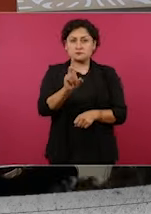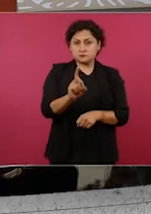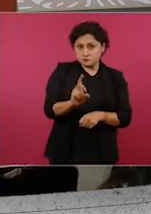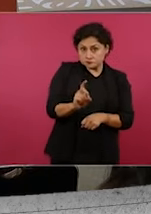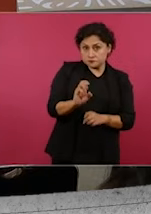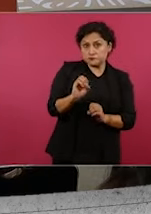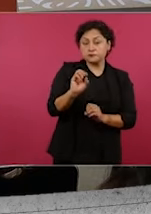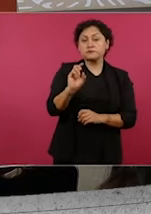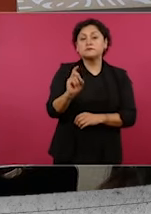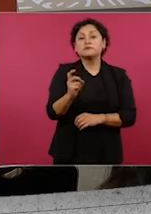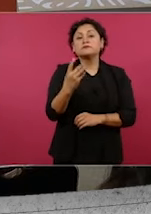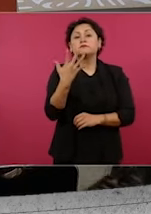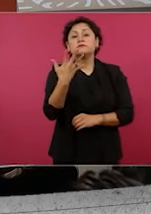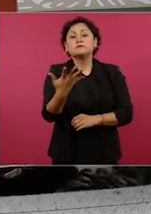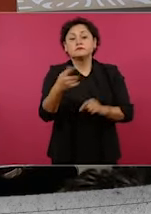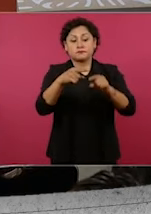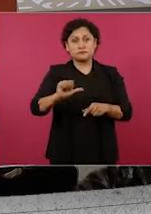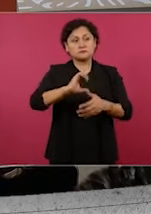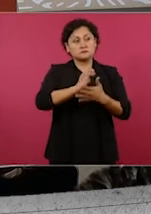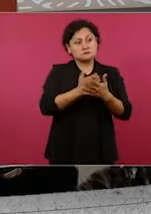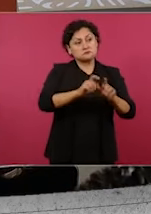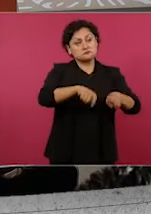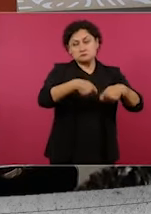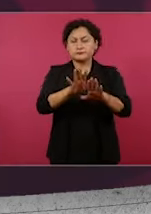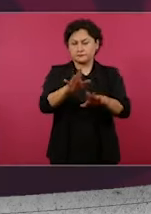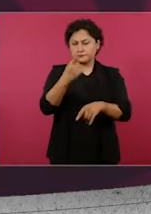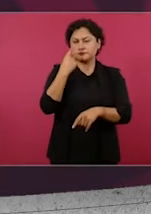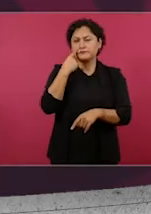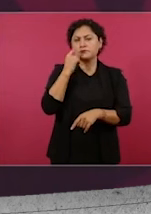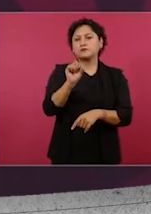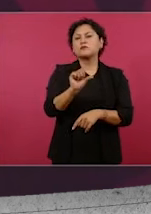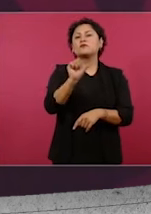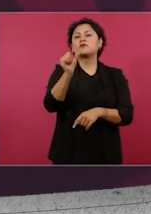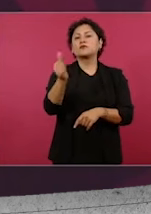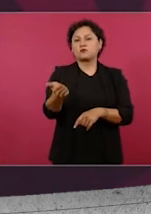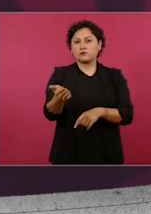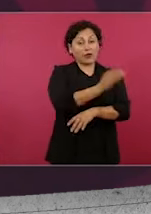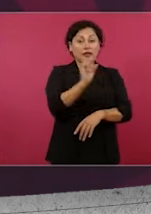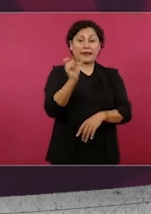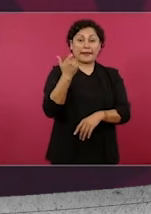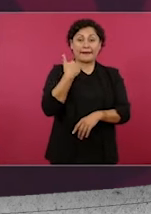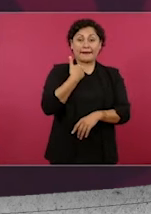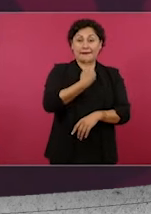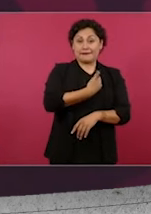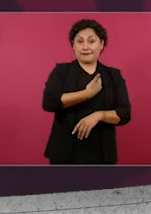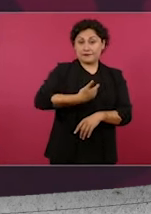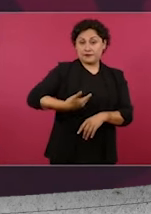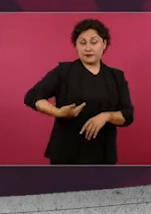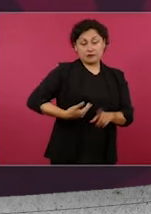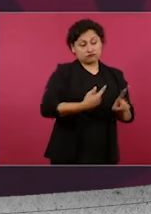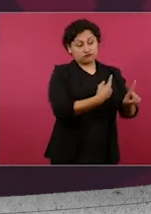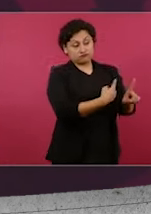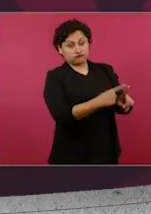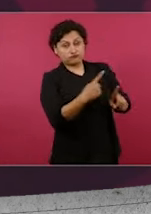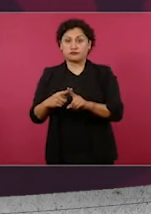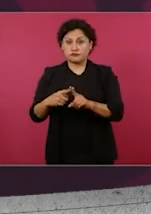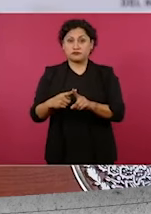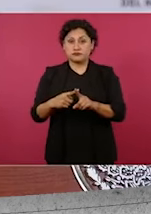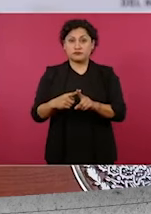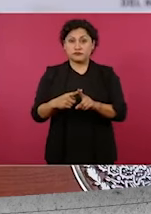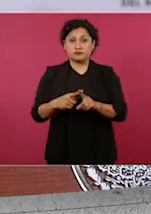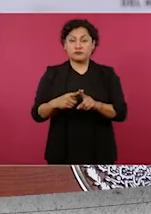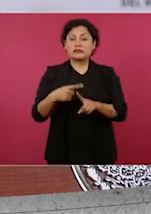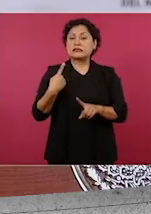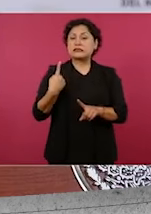concesión. Para tener una idea, el presidente que más tierra repartió a los campesinos fue el general Cárdenas